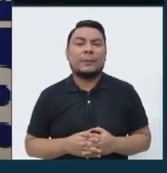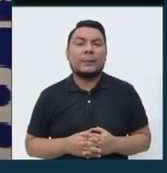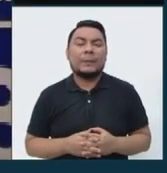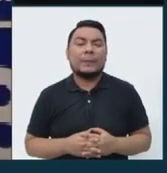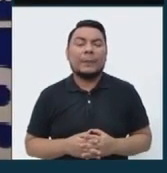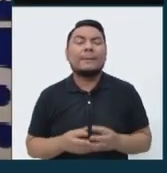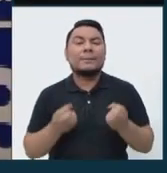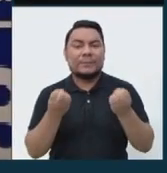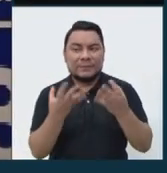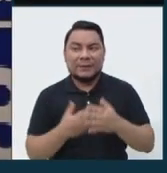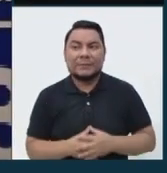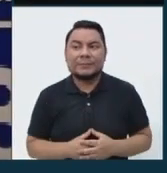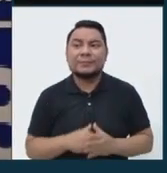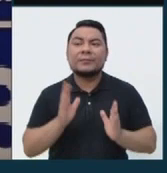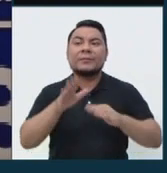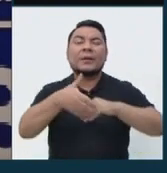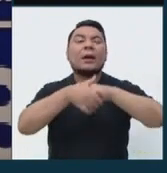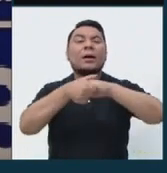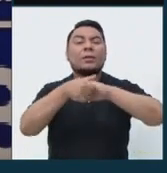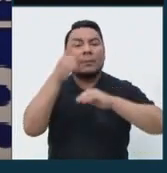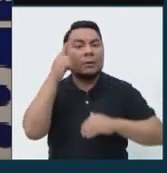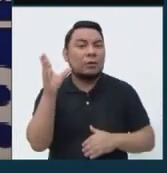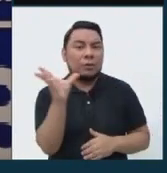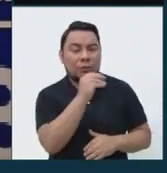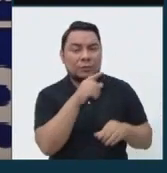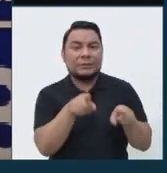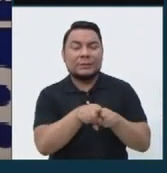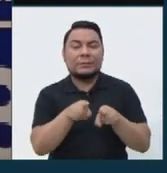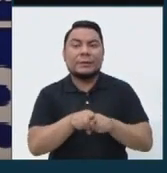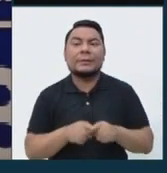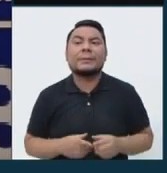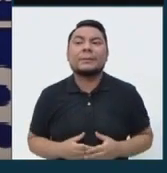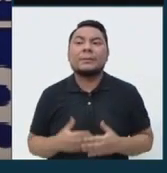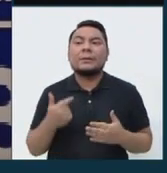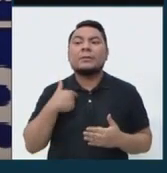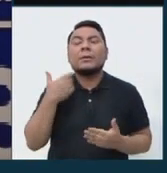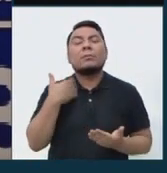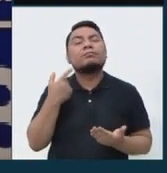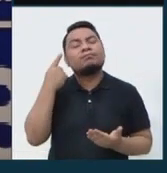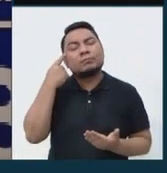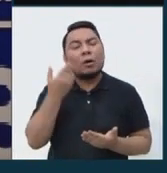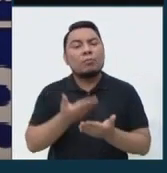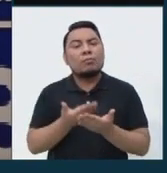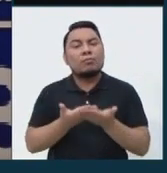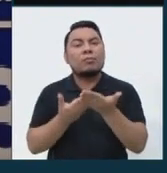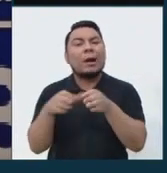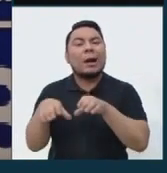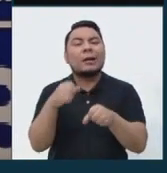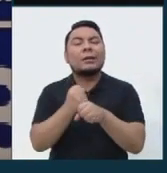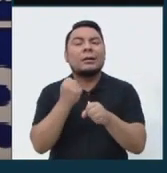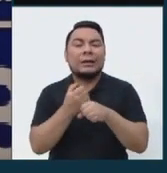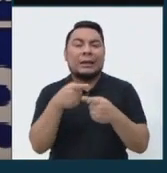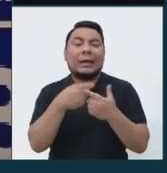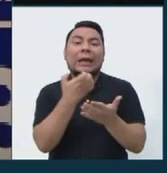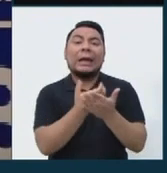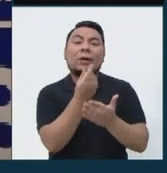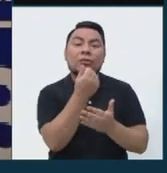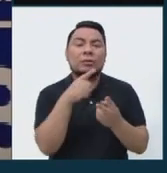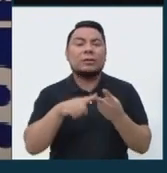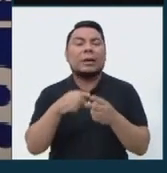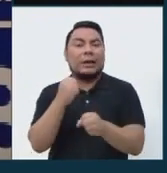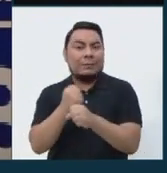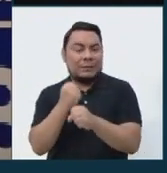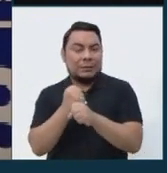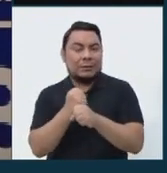Bien, saludos para todos también. La propuesta bandera de economía y empleo. La pandemia